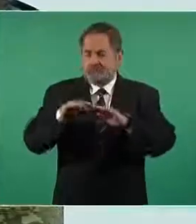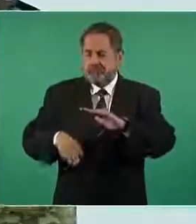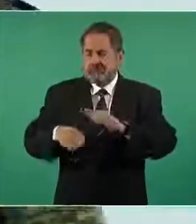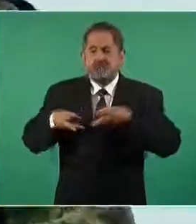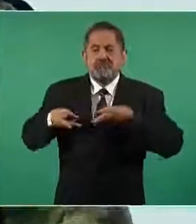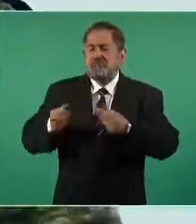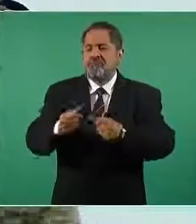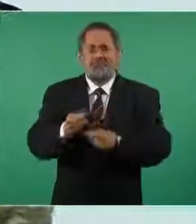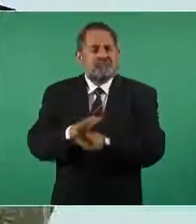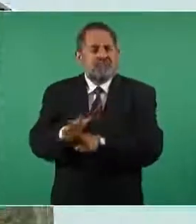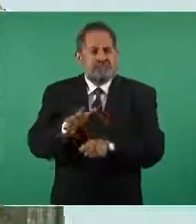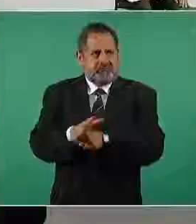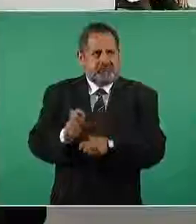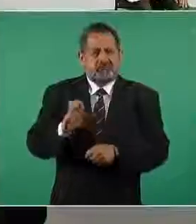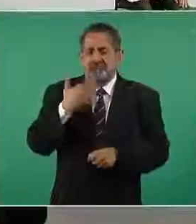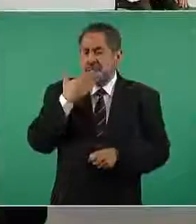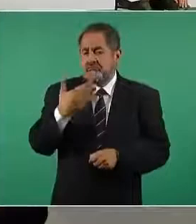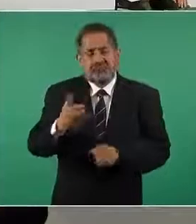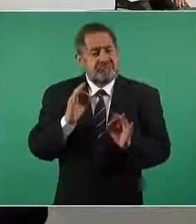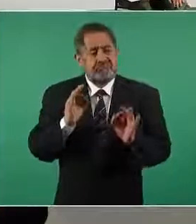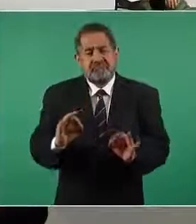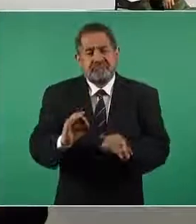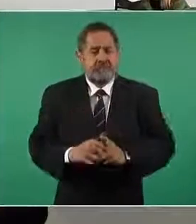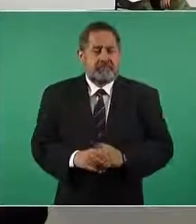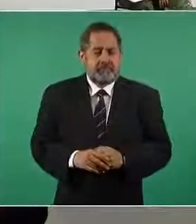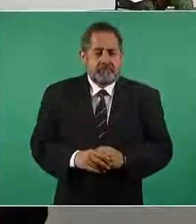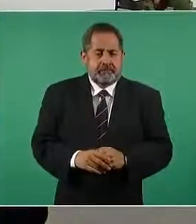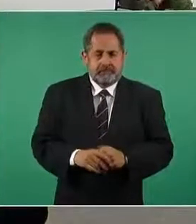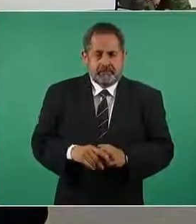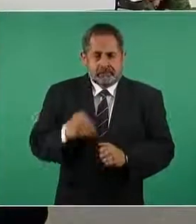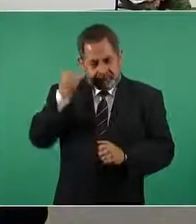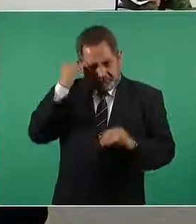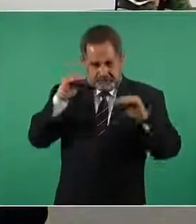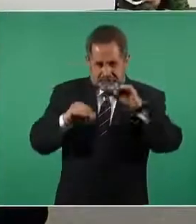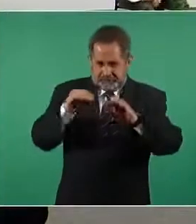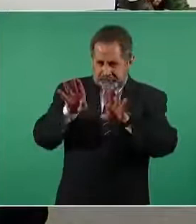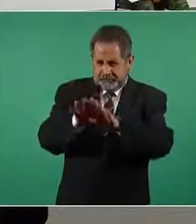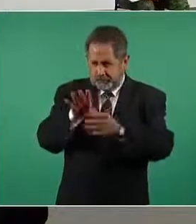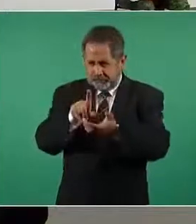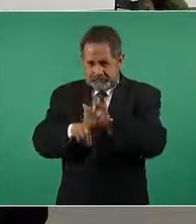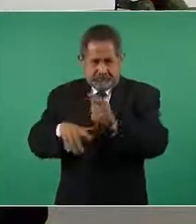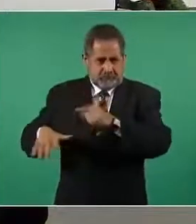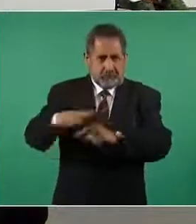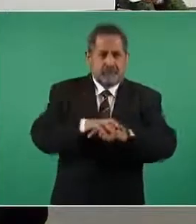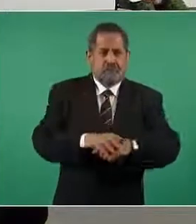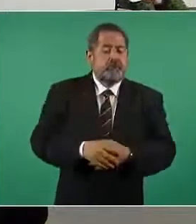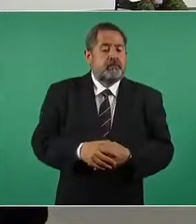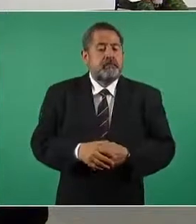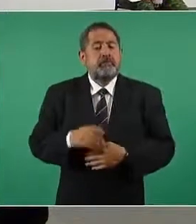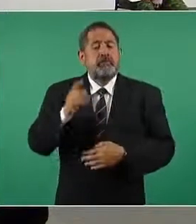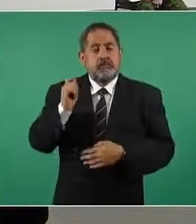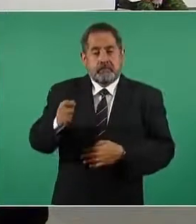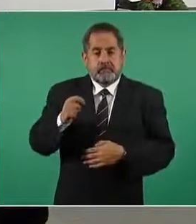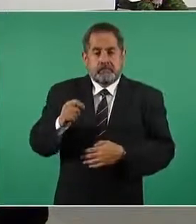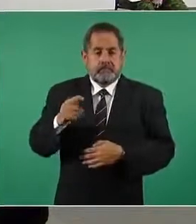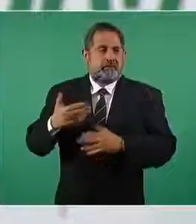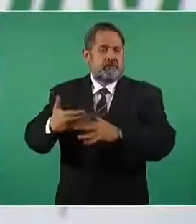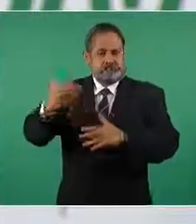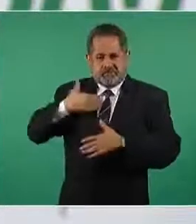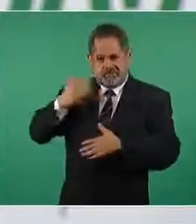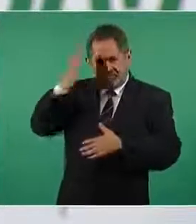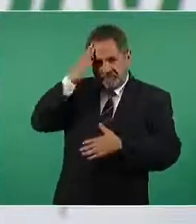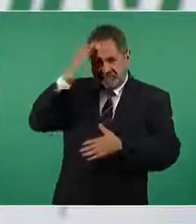gasto estimado ahora hablando del diseño y construcción de la IFA las instalaciones obedecen a un plan maestro